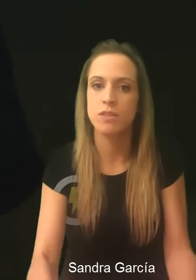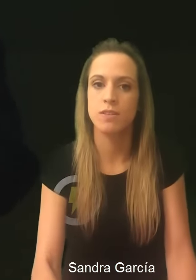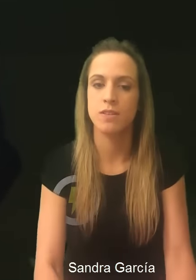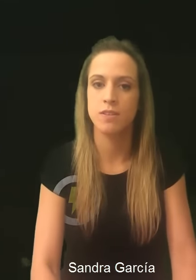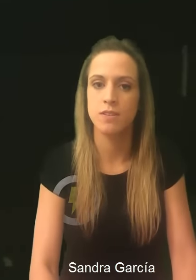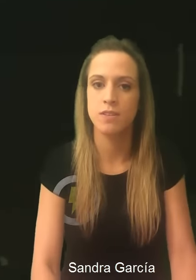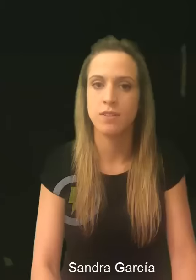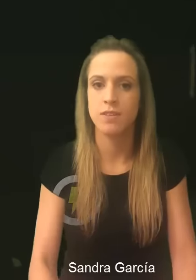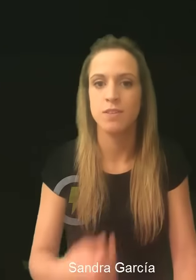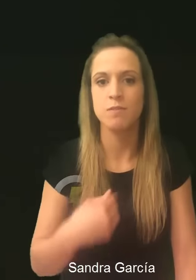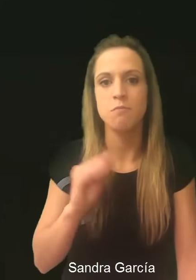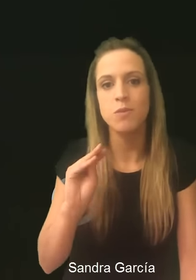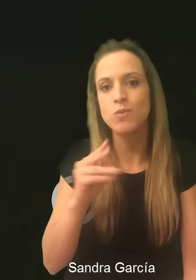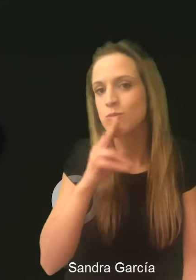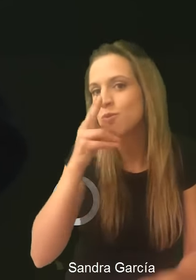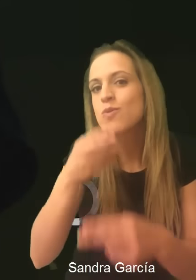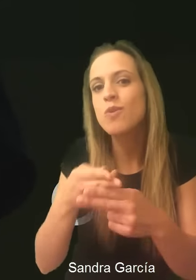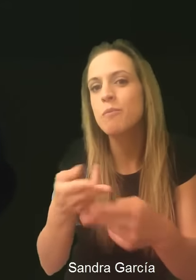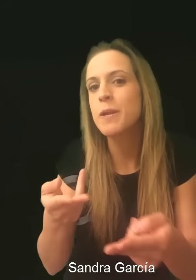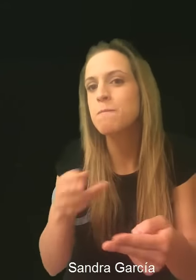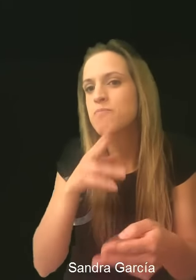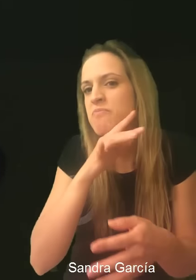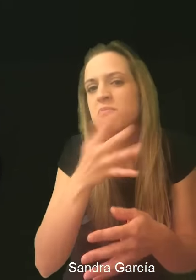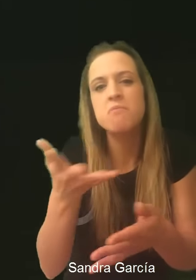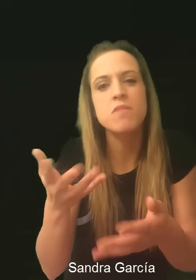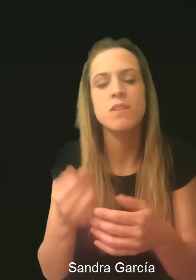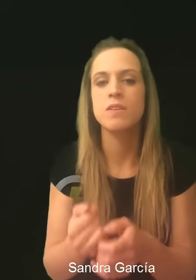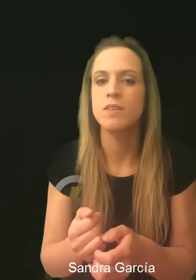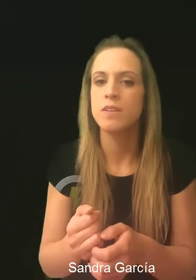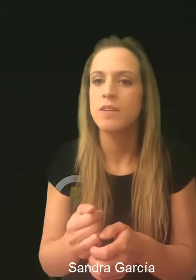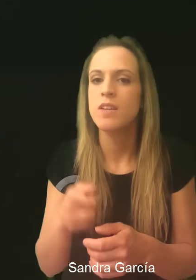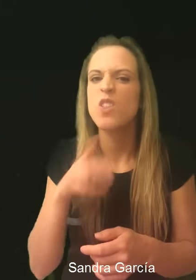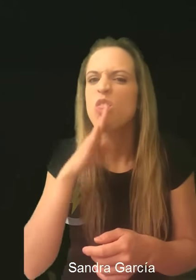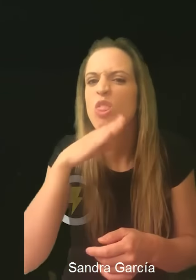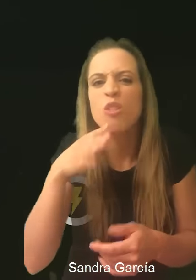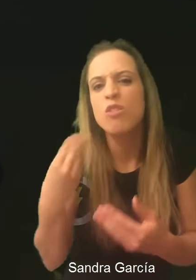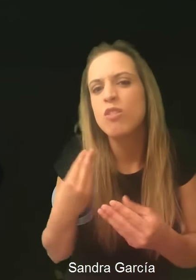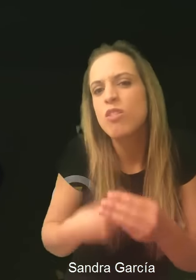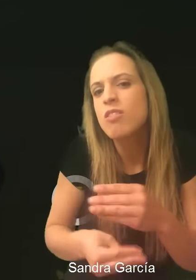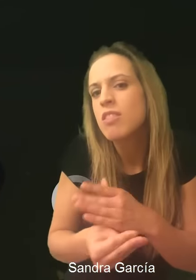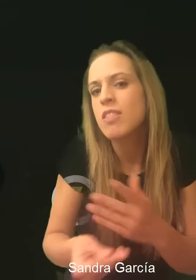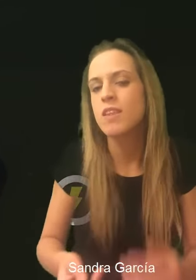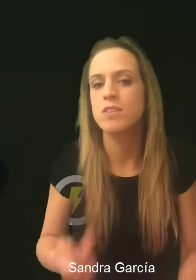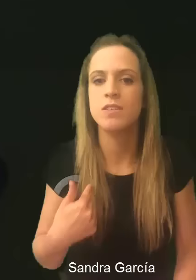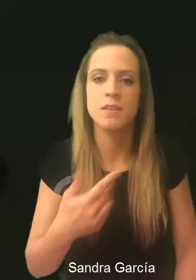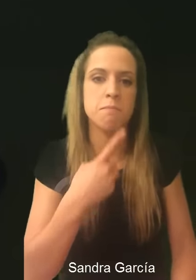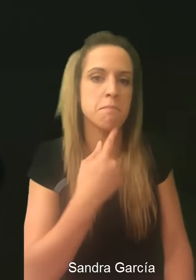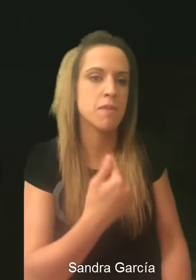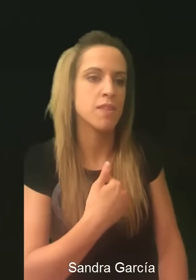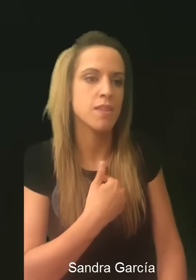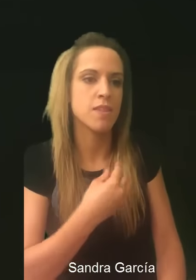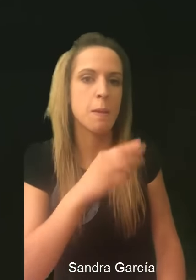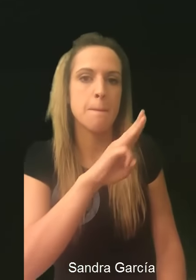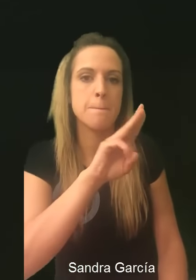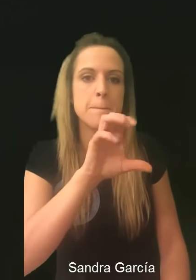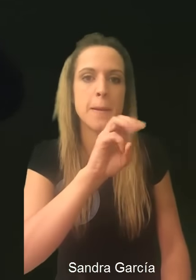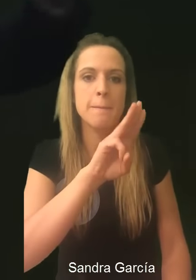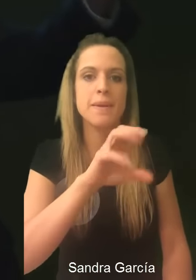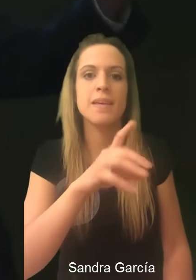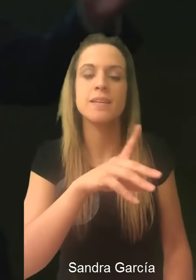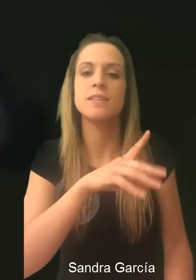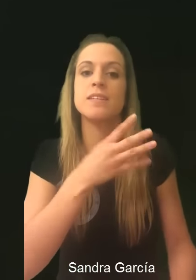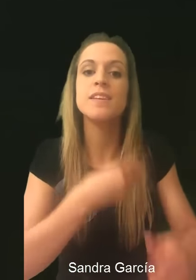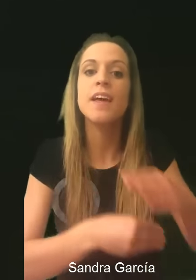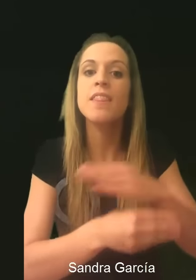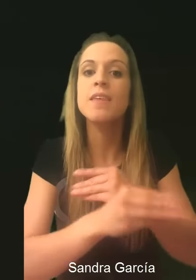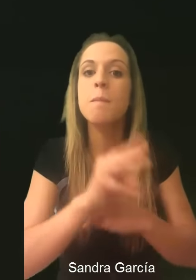me da, me emociona, de verdad. ¿Cómo te llamas? ¿De dónde eres? Dice Pepe, de Vigo. Digo, ¿qué? Vienes